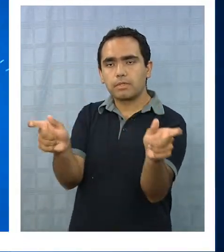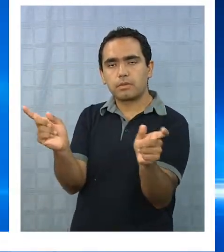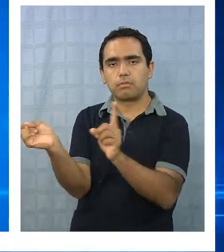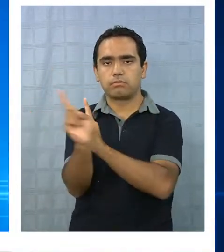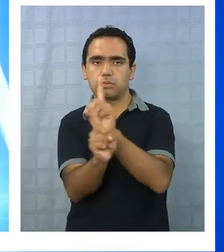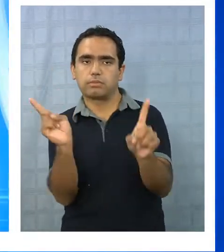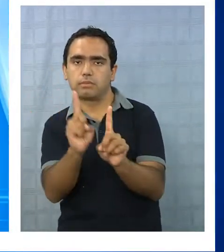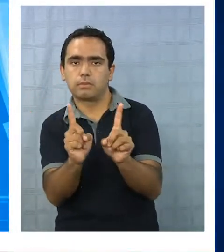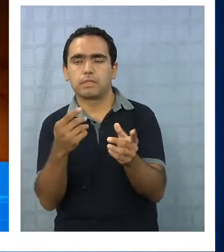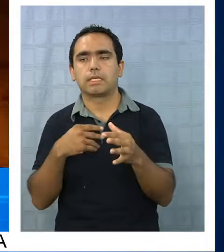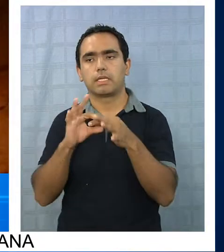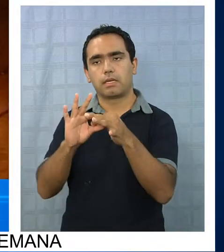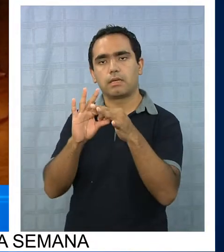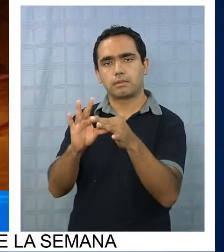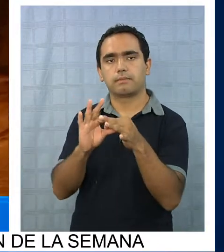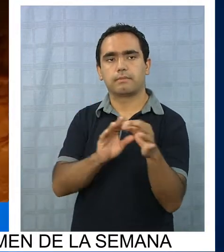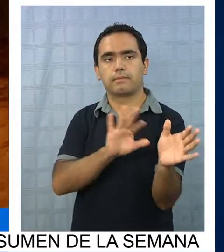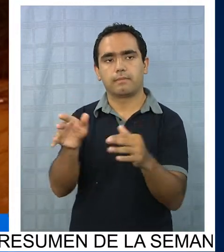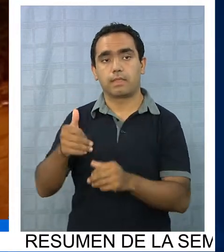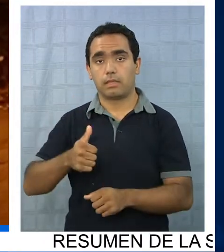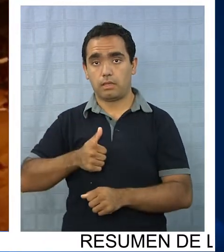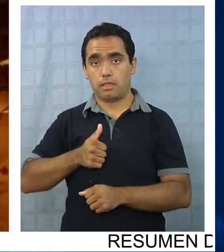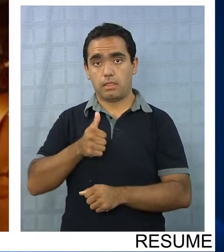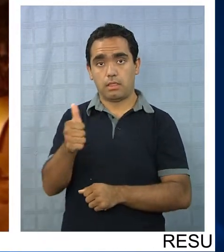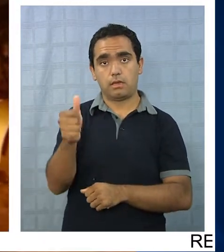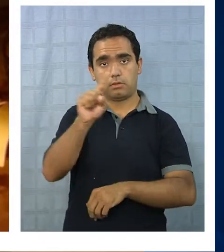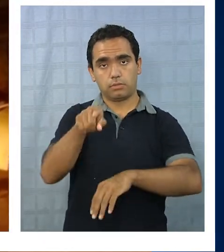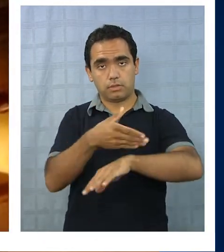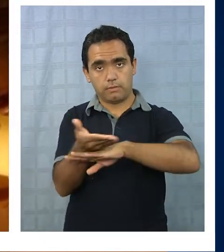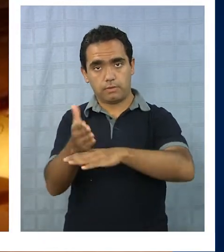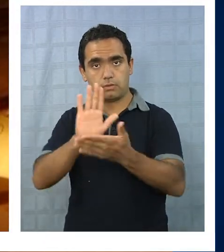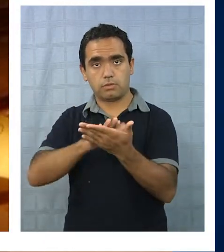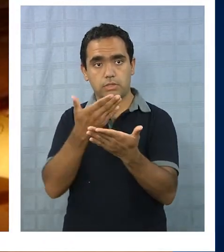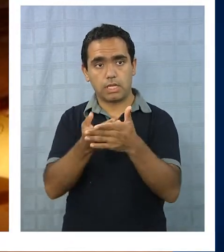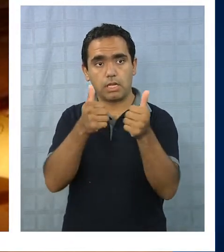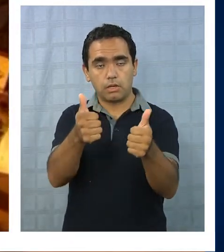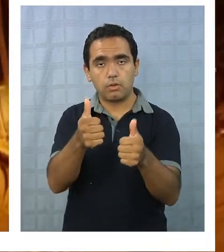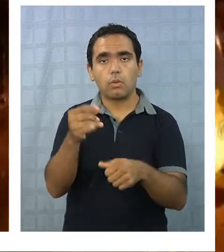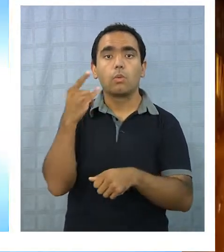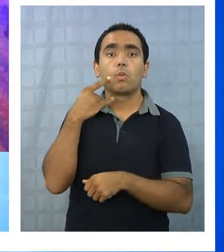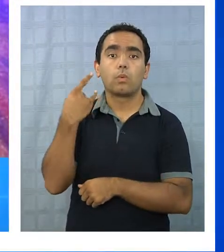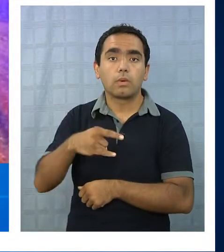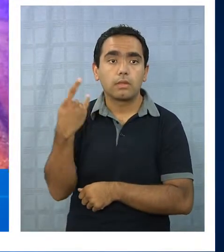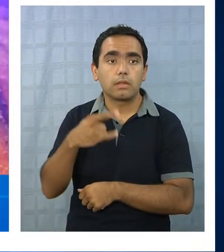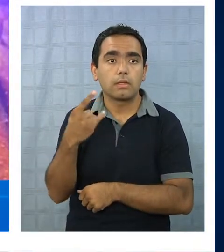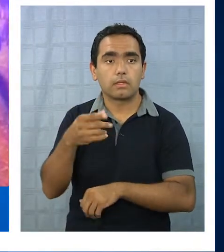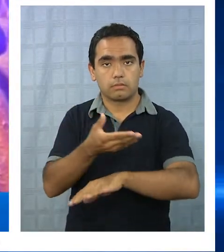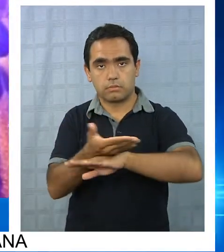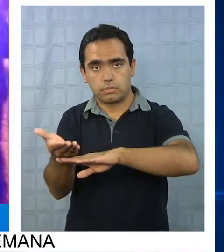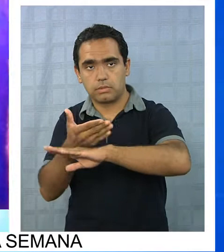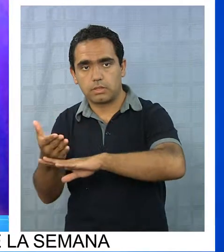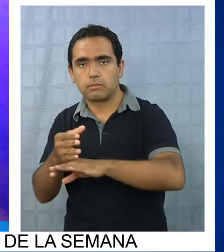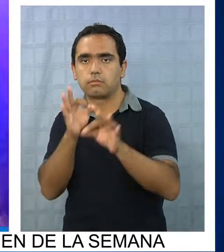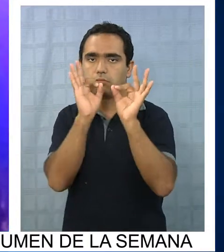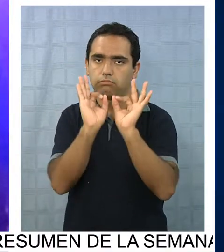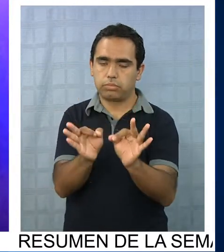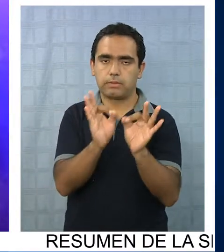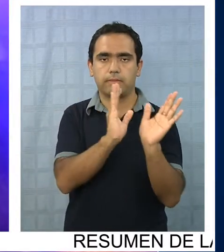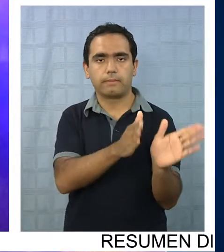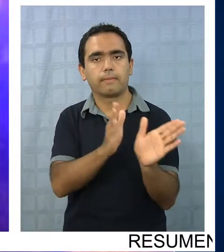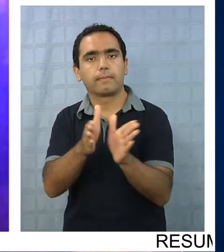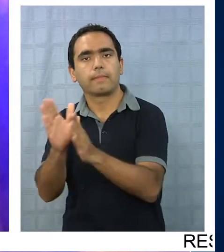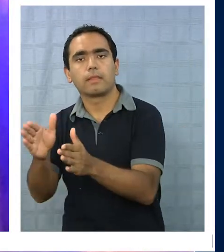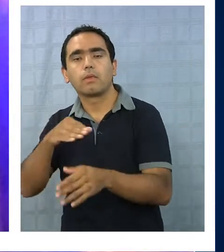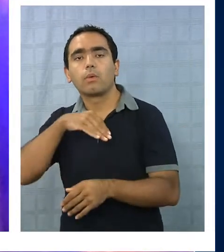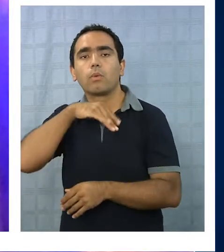colaborar y se agradece enormemente. Para el director del Servicio Salud, la emergencia se pudo realizar de forma correcta con